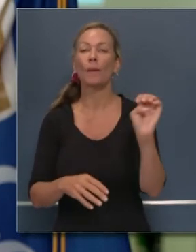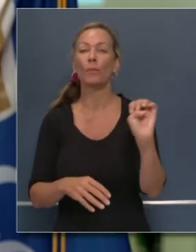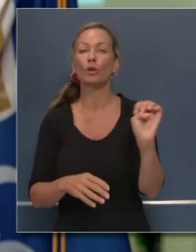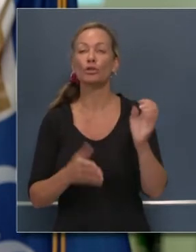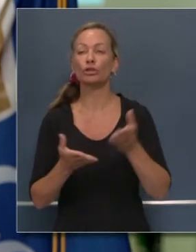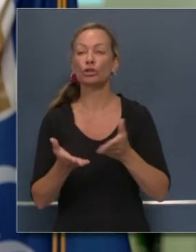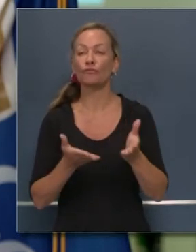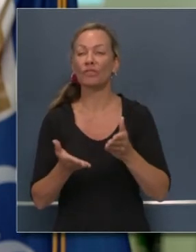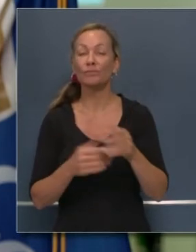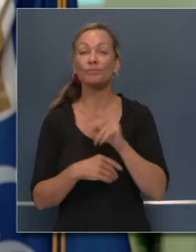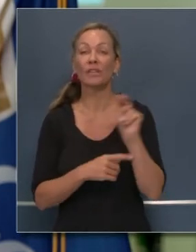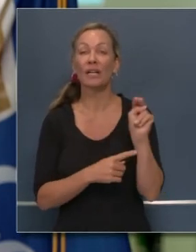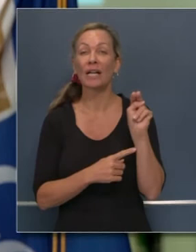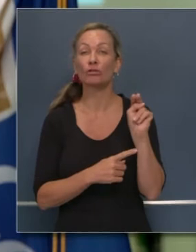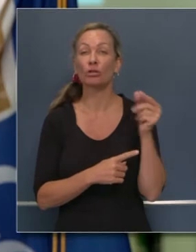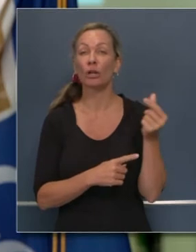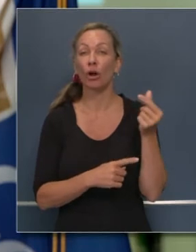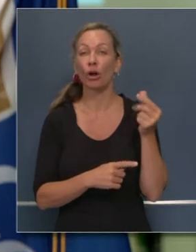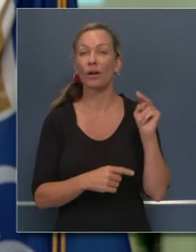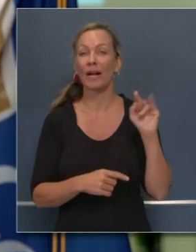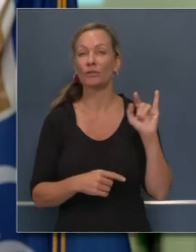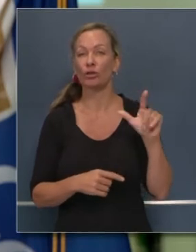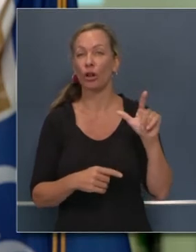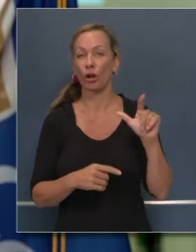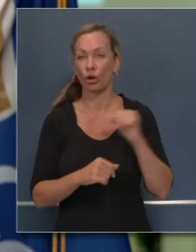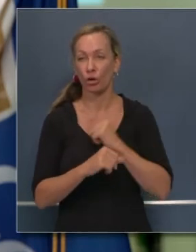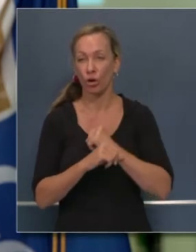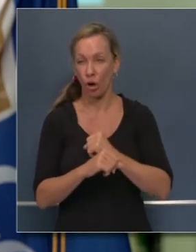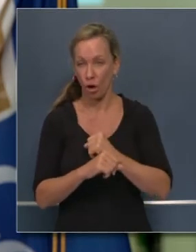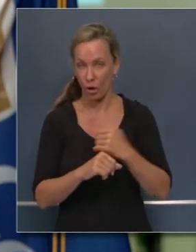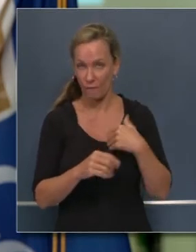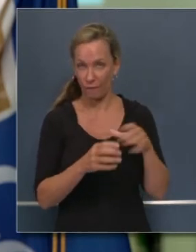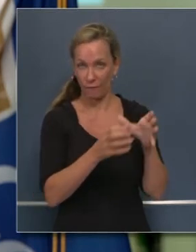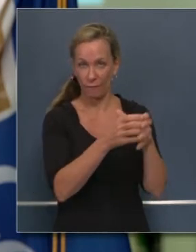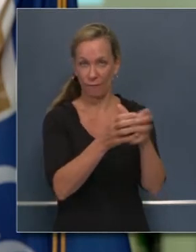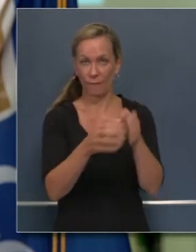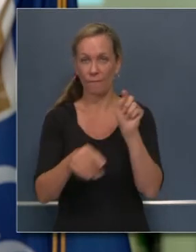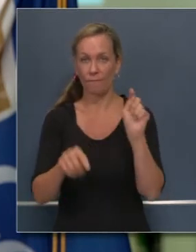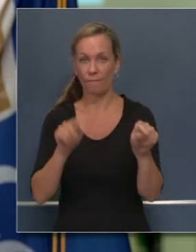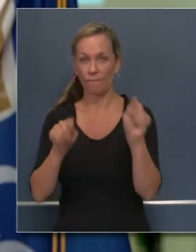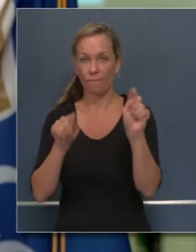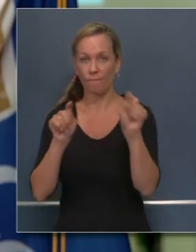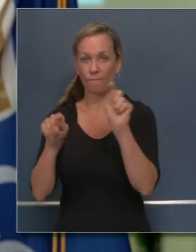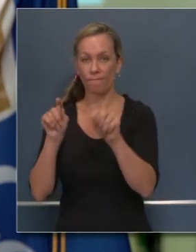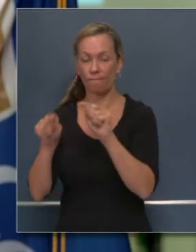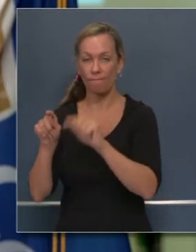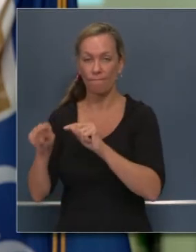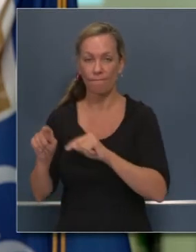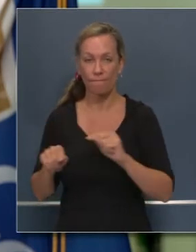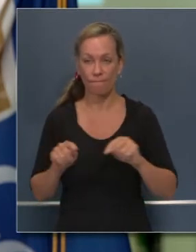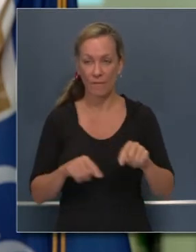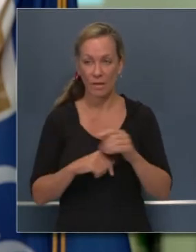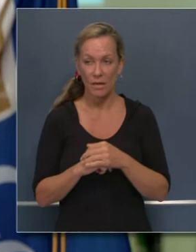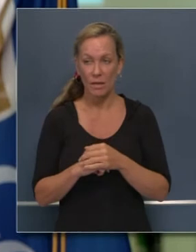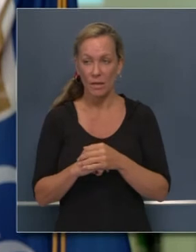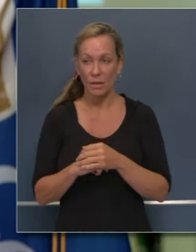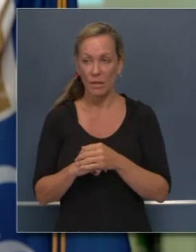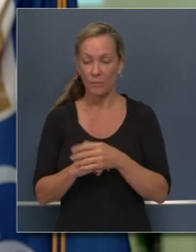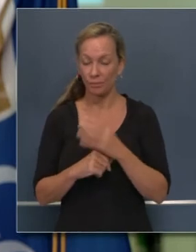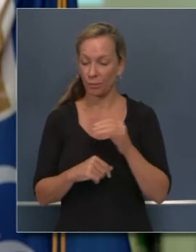Baldwin de la Guardia Nacional, que acaba de irse de aquí después de esta reunión y ahora va al centro de operaciones.